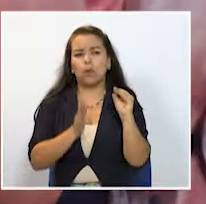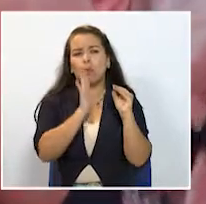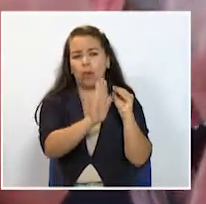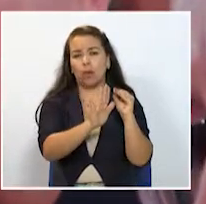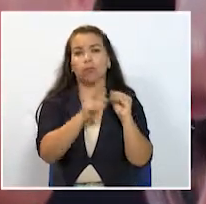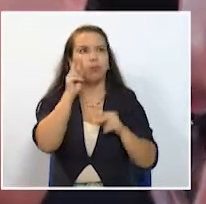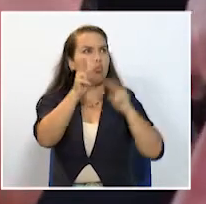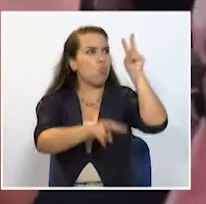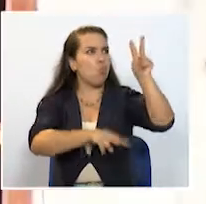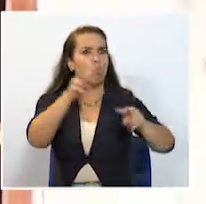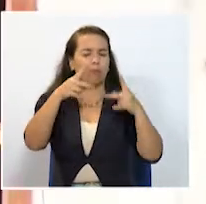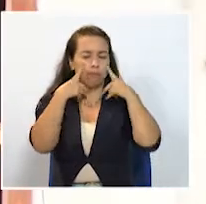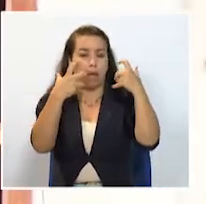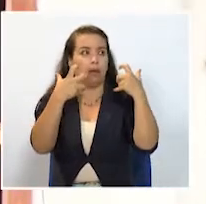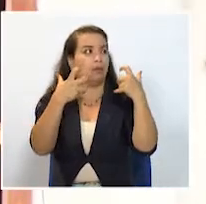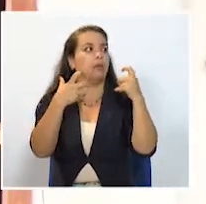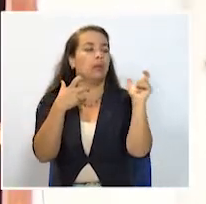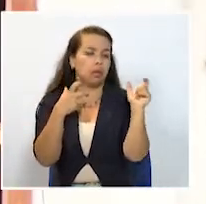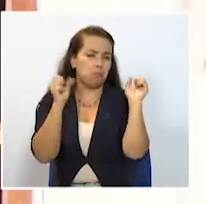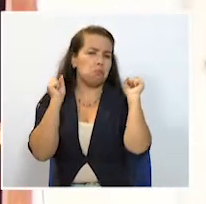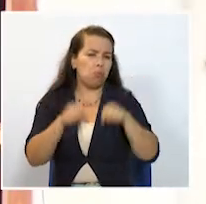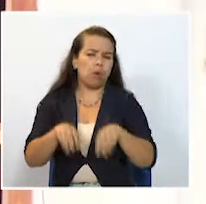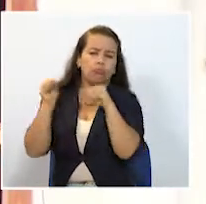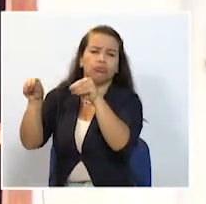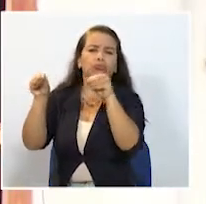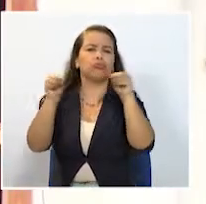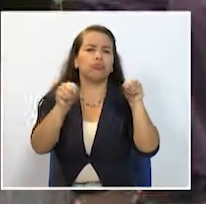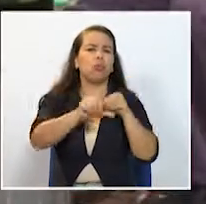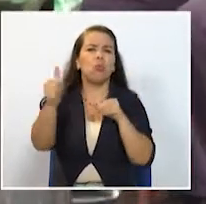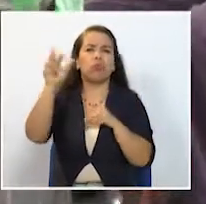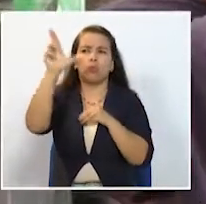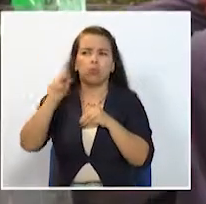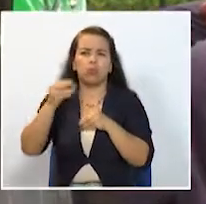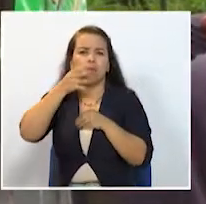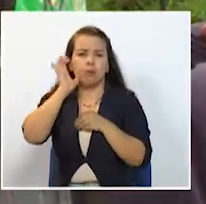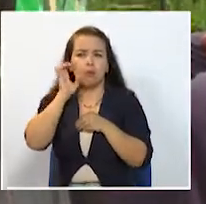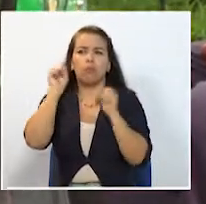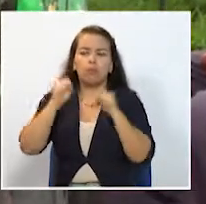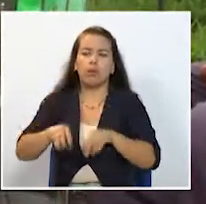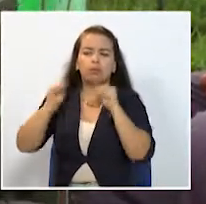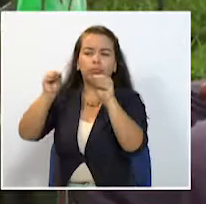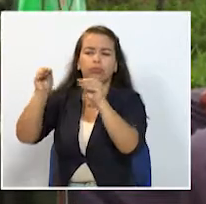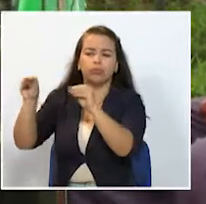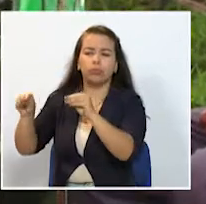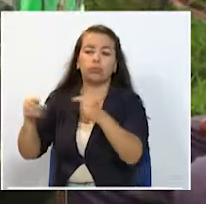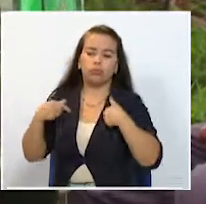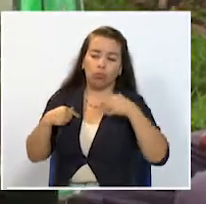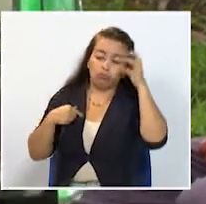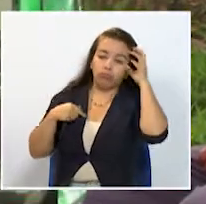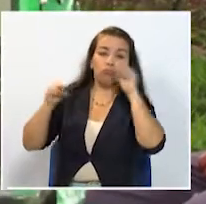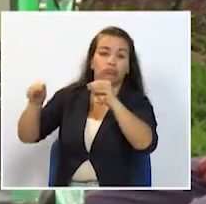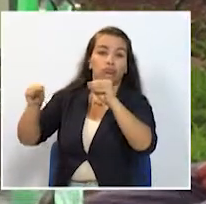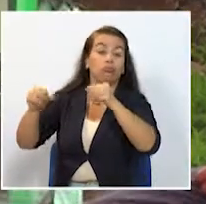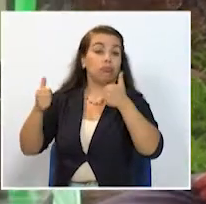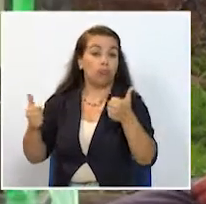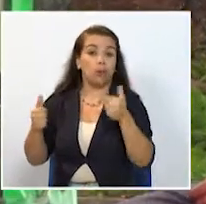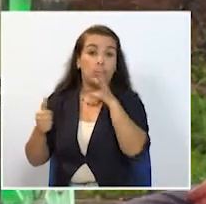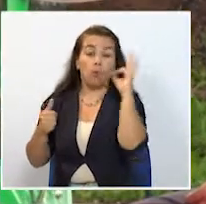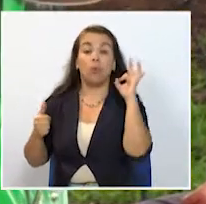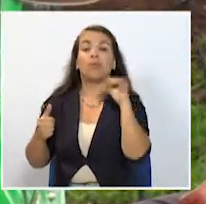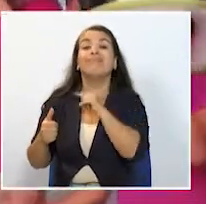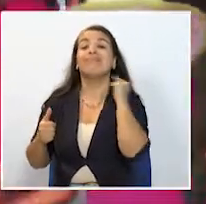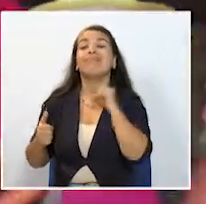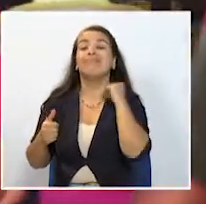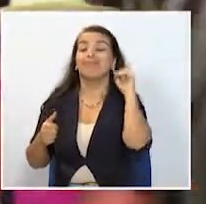turístico por excelencia y puede capacitar a los otros dos departamentos Caldas y Rizeralda en este tema, comentó el padre Carlos Eduardo